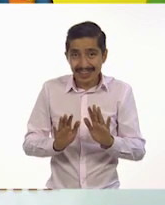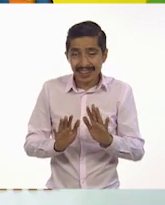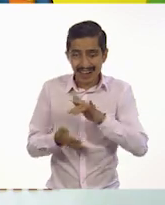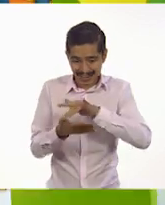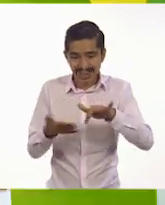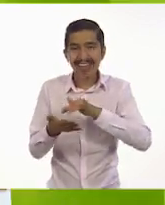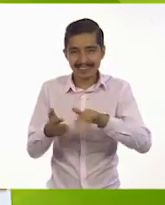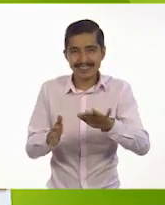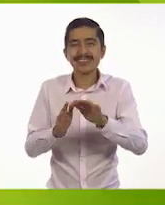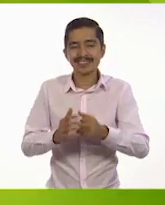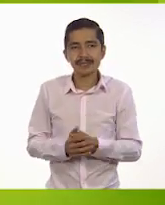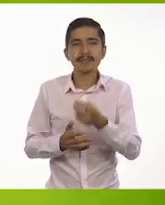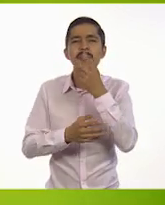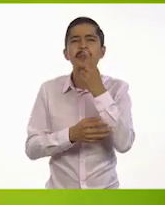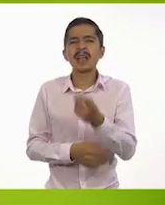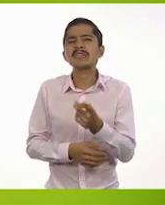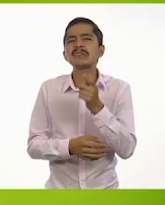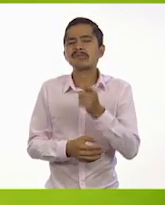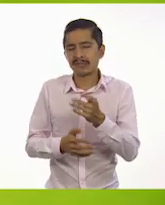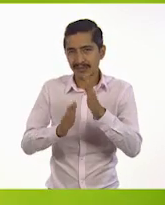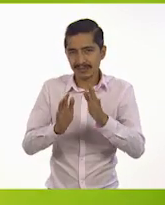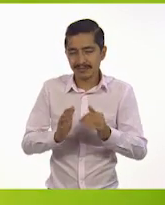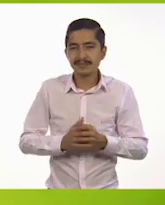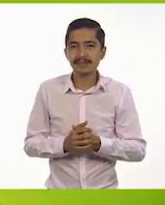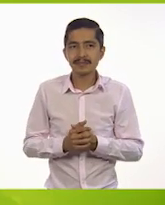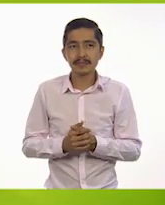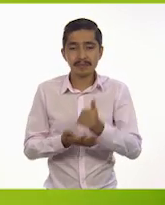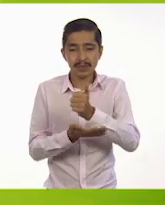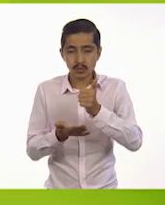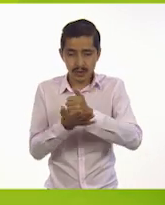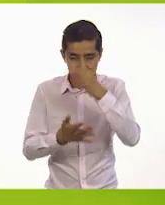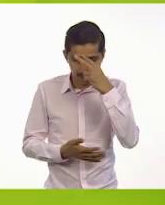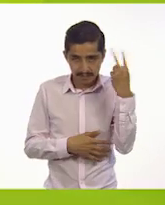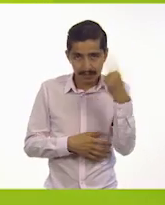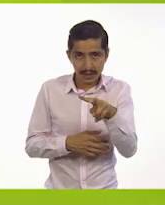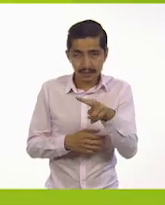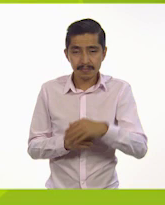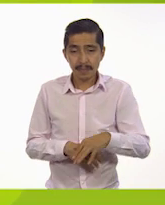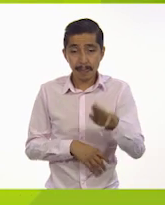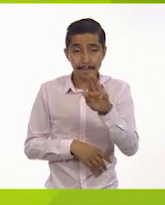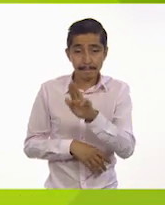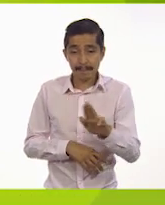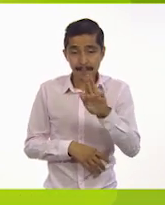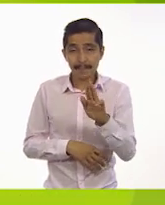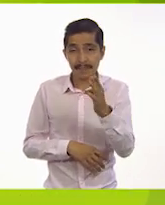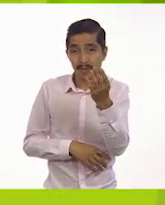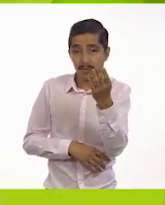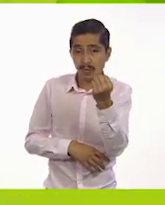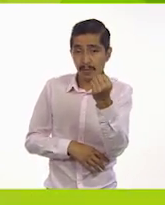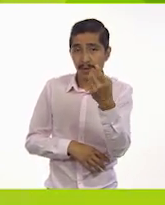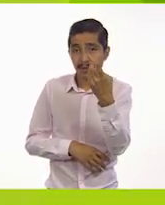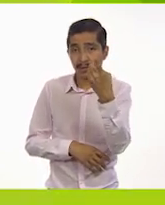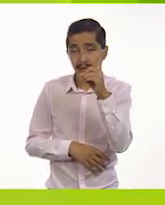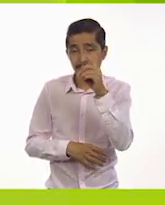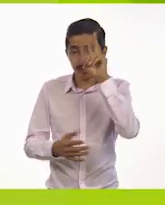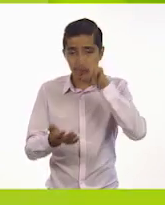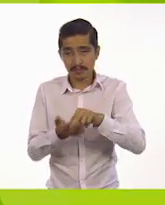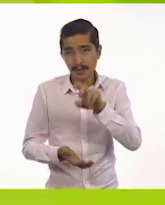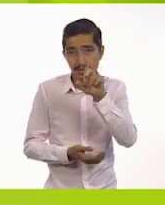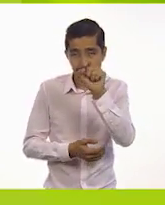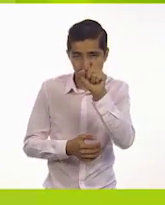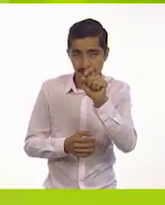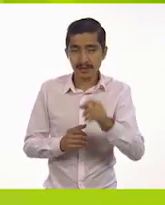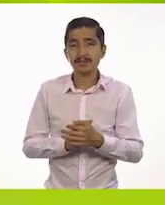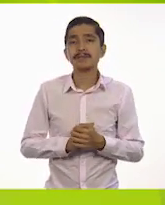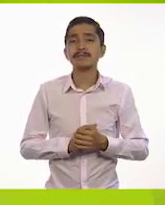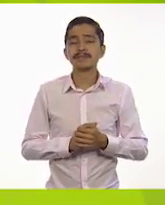leerla. Dice así. Ciudad de México, miércoles 9 de diciembre del 2020.